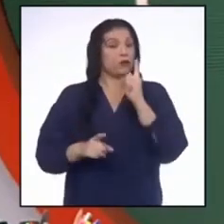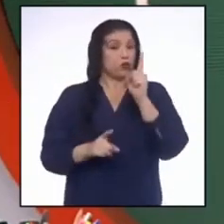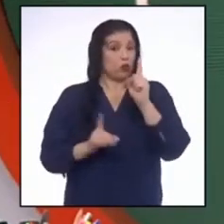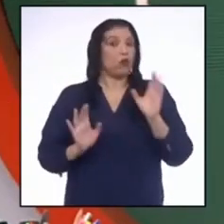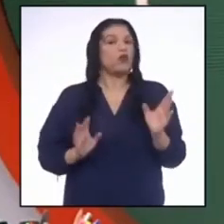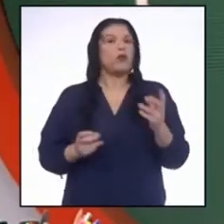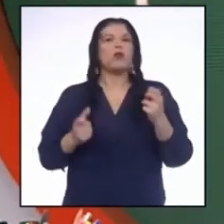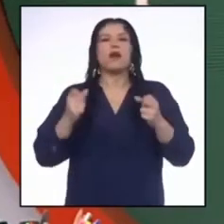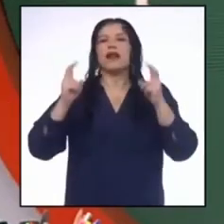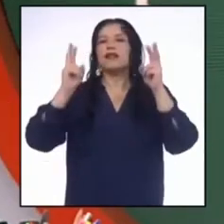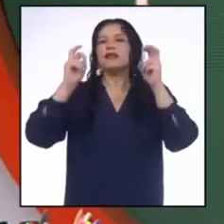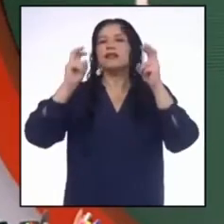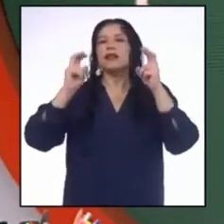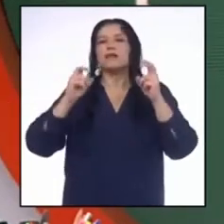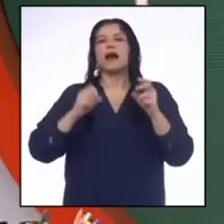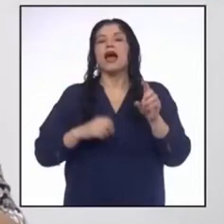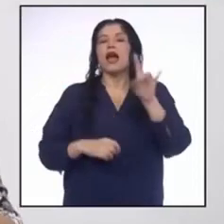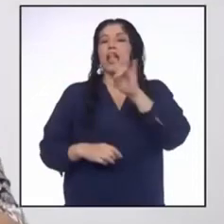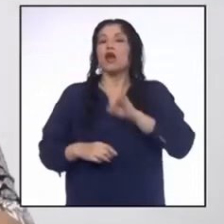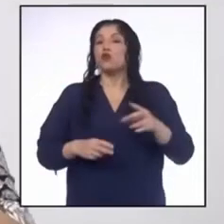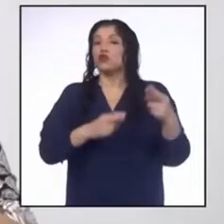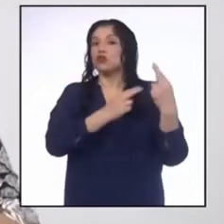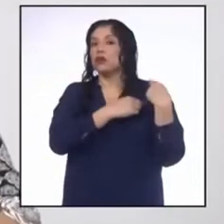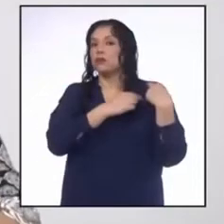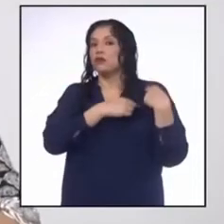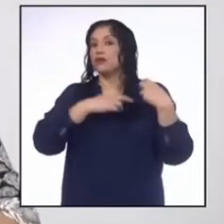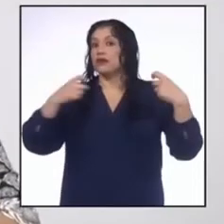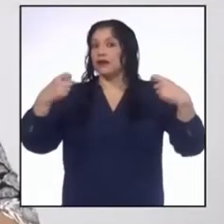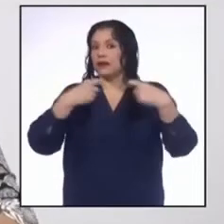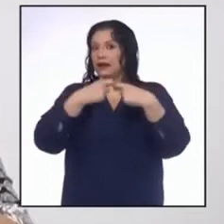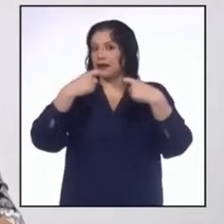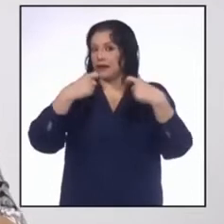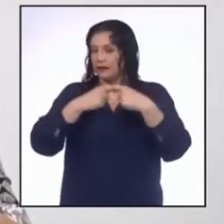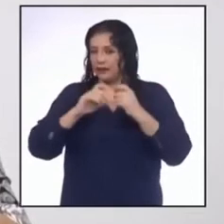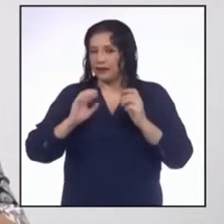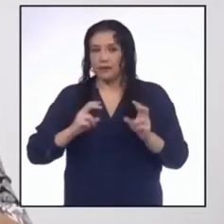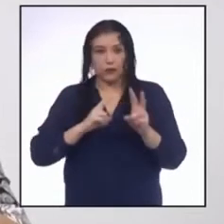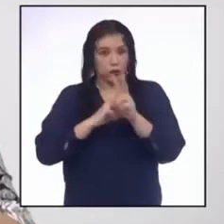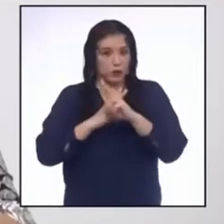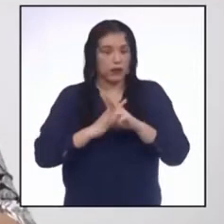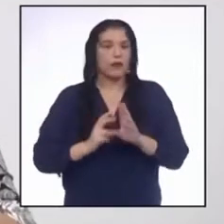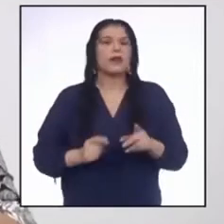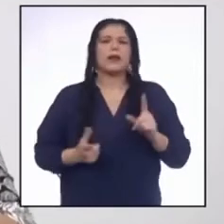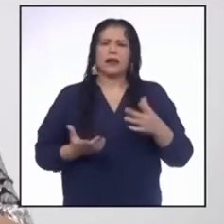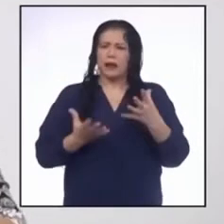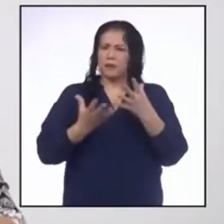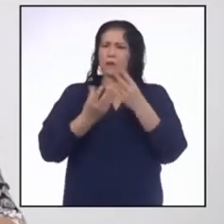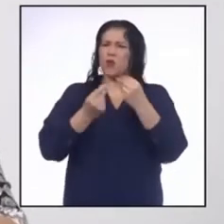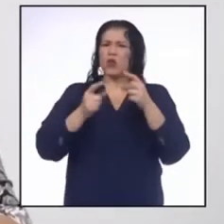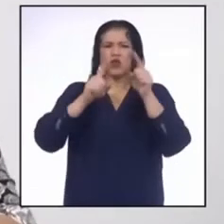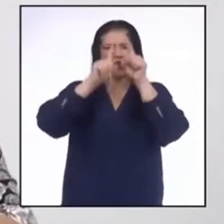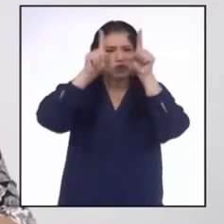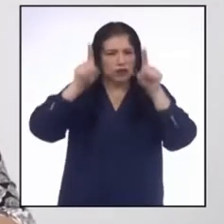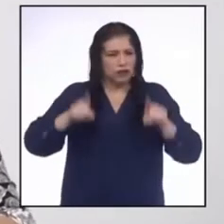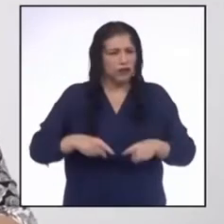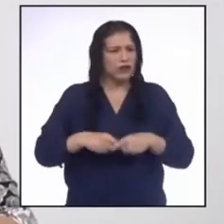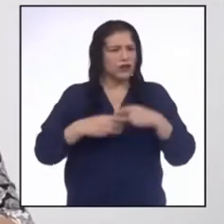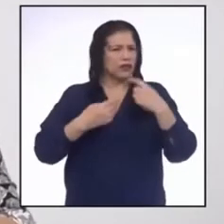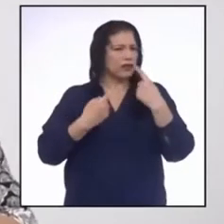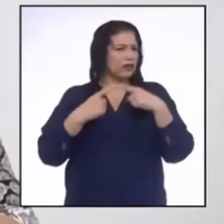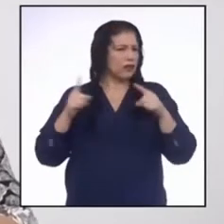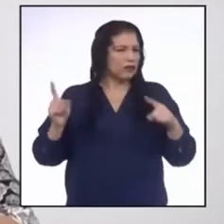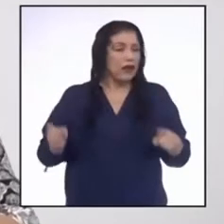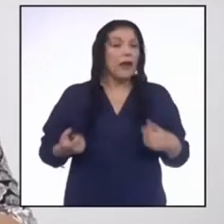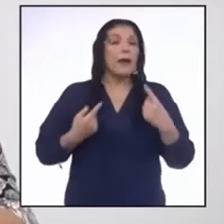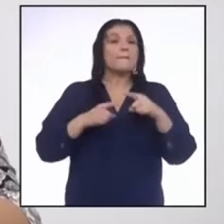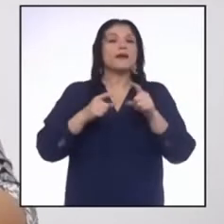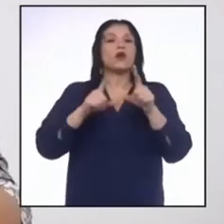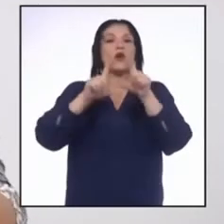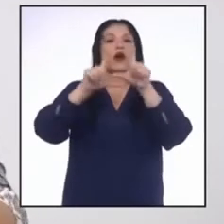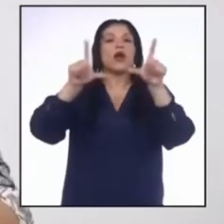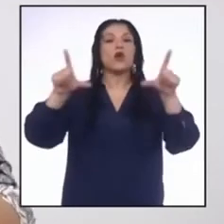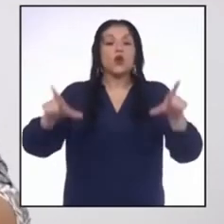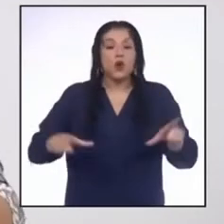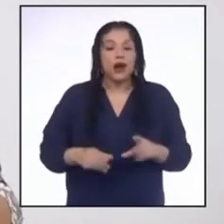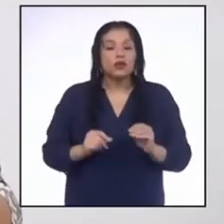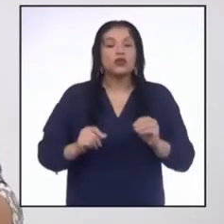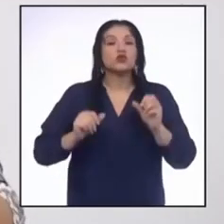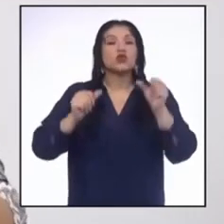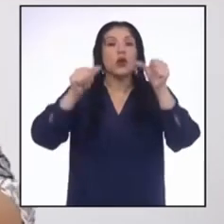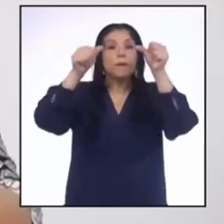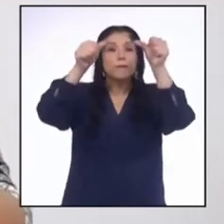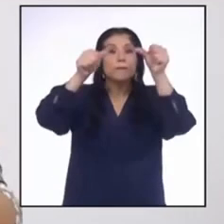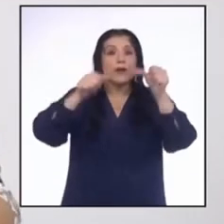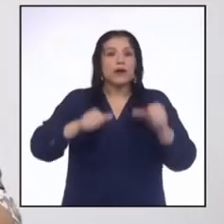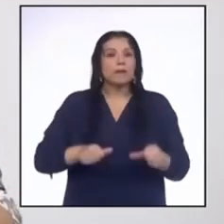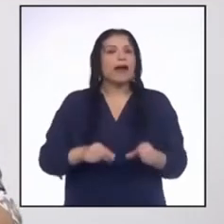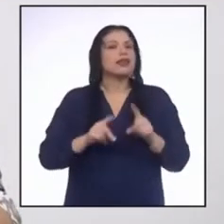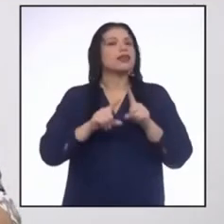por el ahorro de la energía. Cierto, hay muchos afiches, pero el lugar donde se coloquen va a depender